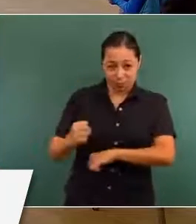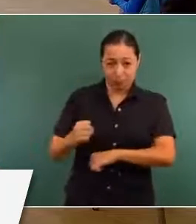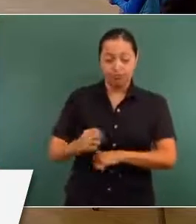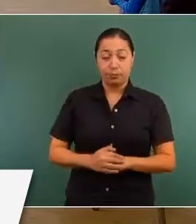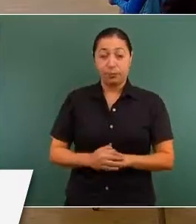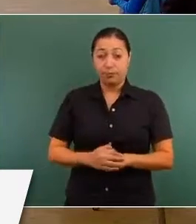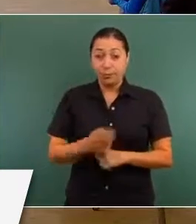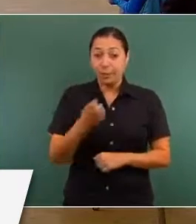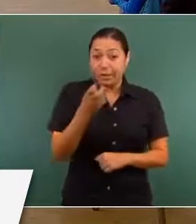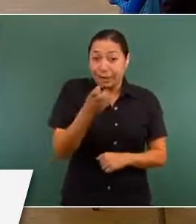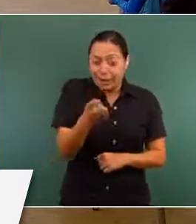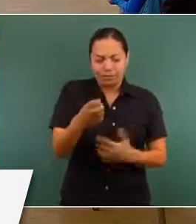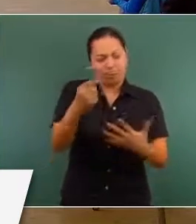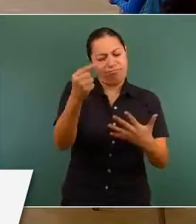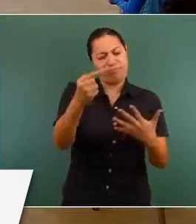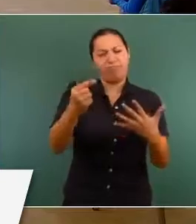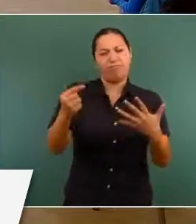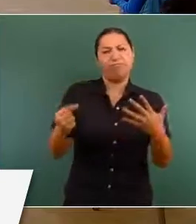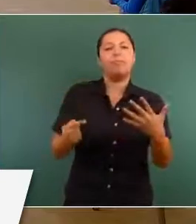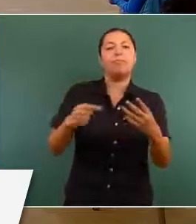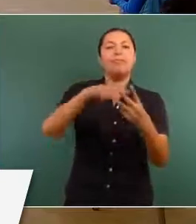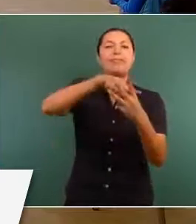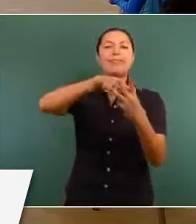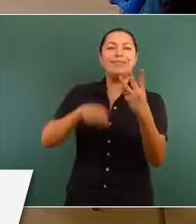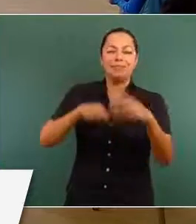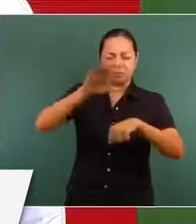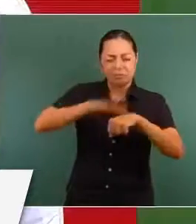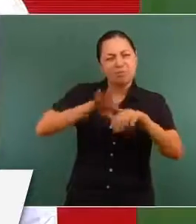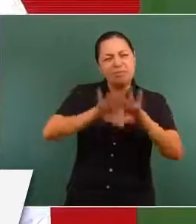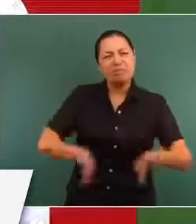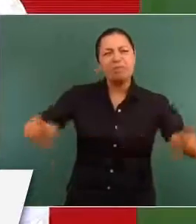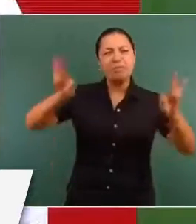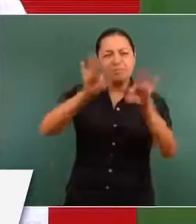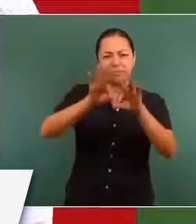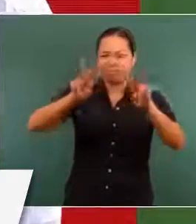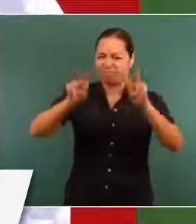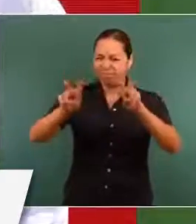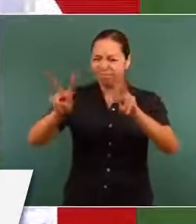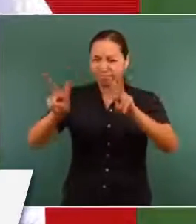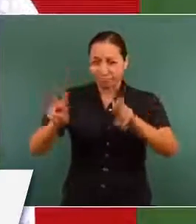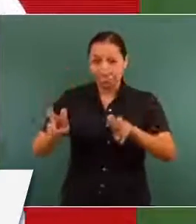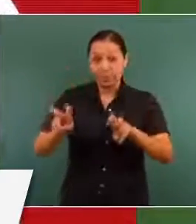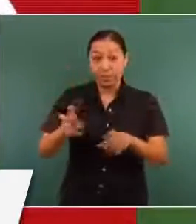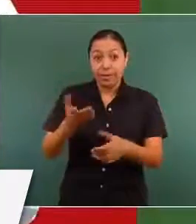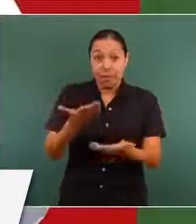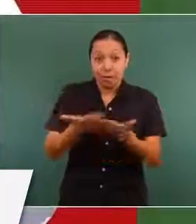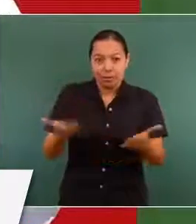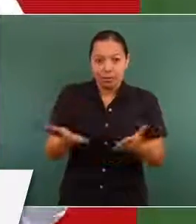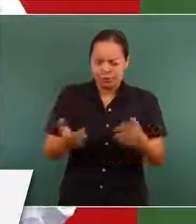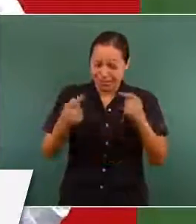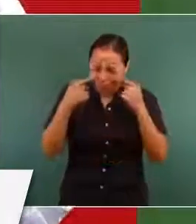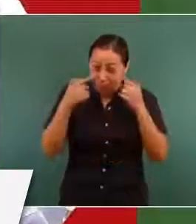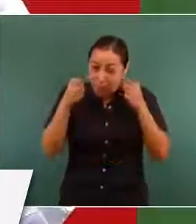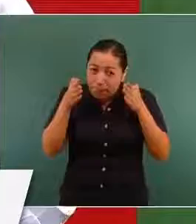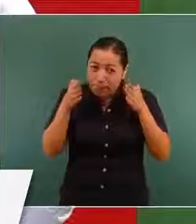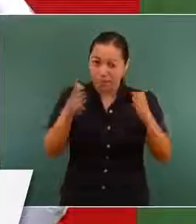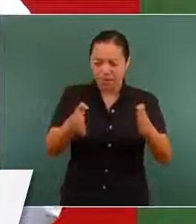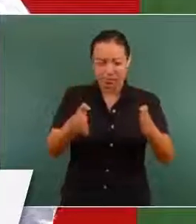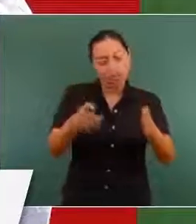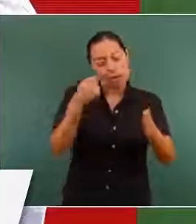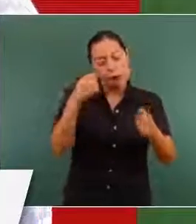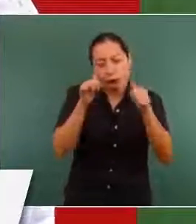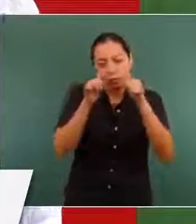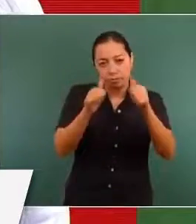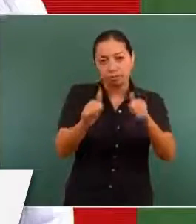De esta manera abordaré los tres grandes temas que ahorita ocupan nuestra atención de manera muy general. El tema de seguridad,